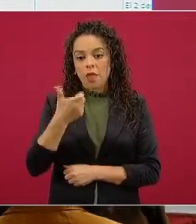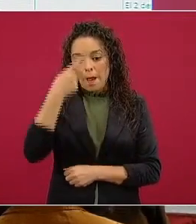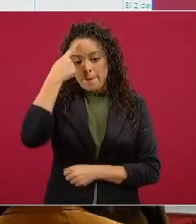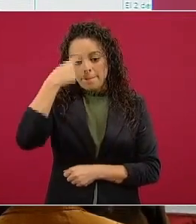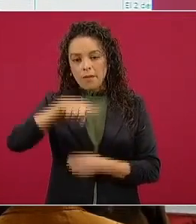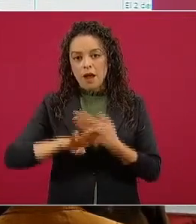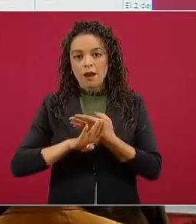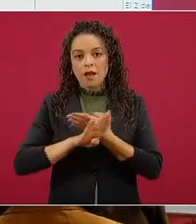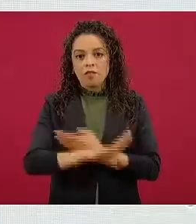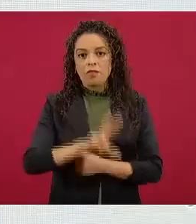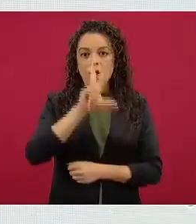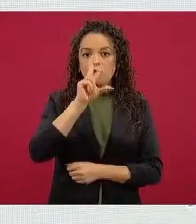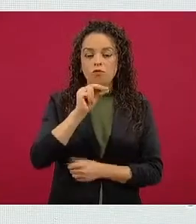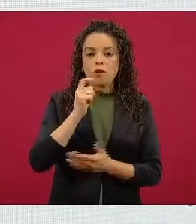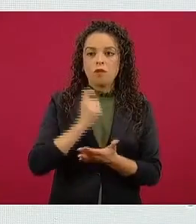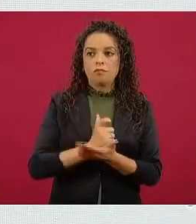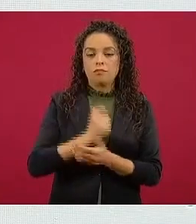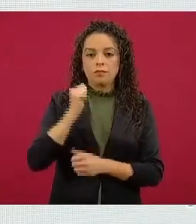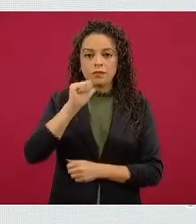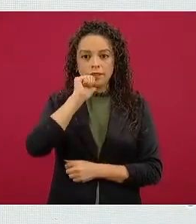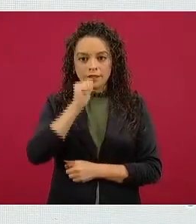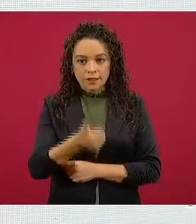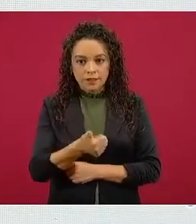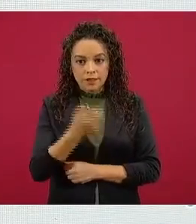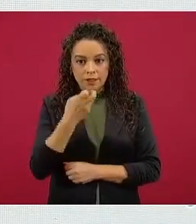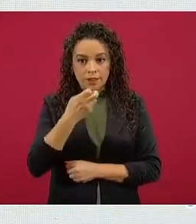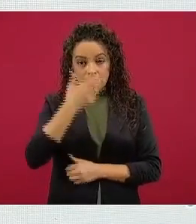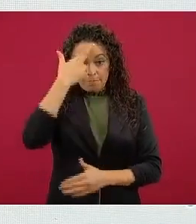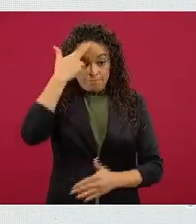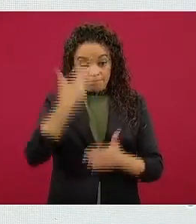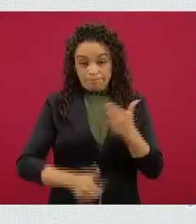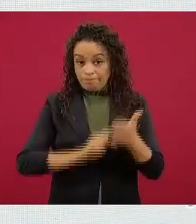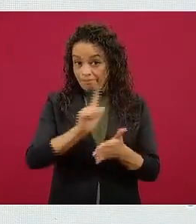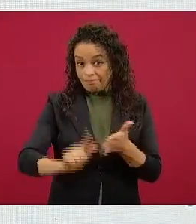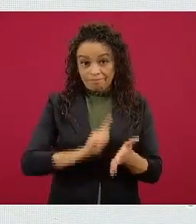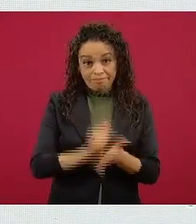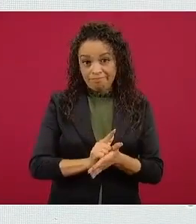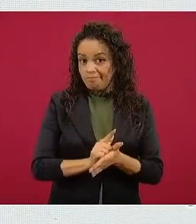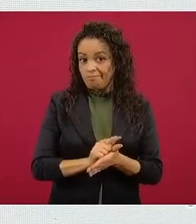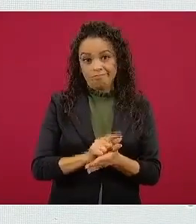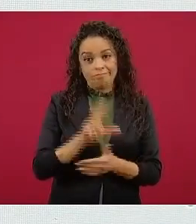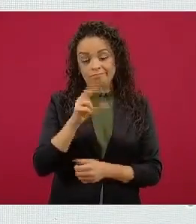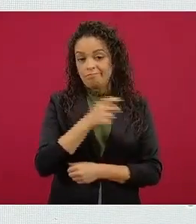legalidad y la transparencia. Esto no les gustó nada